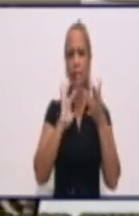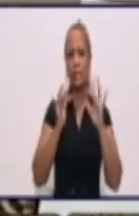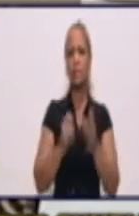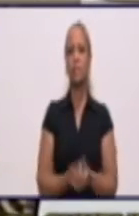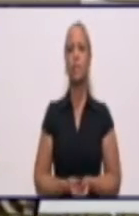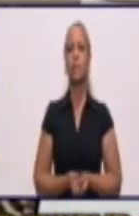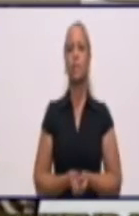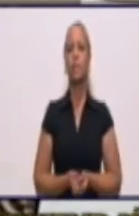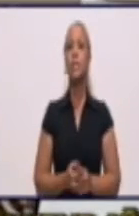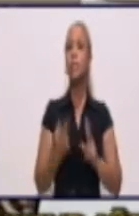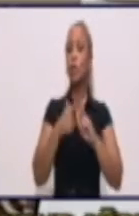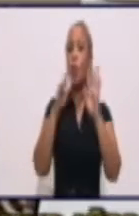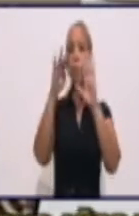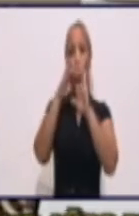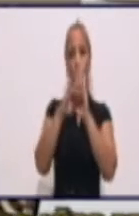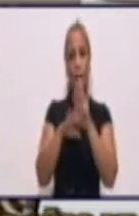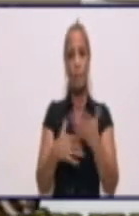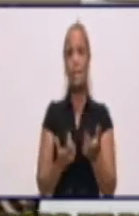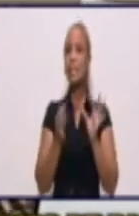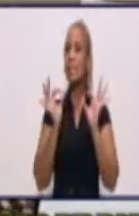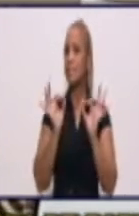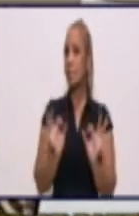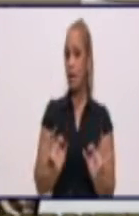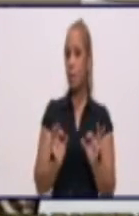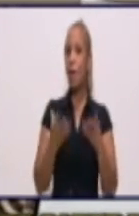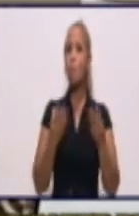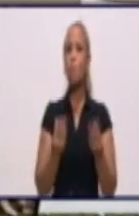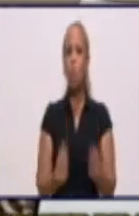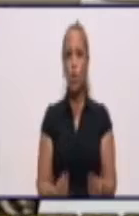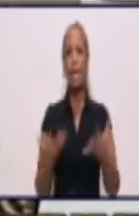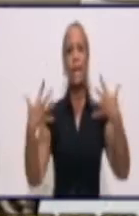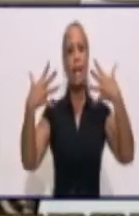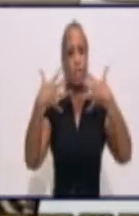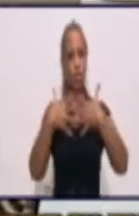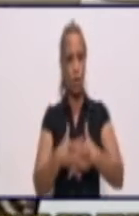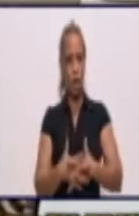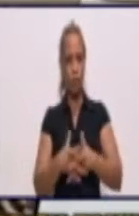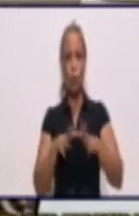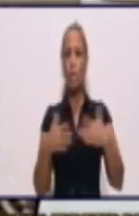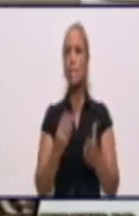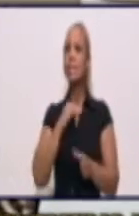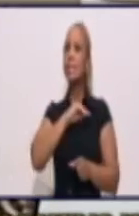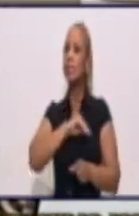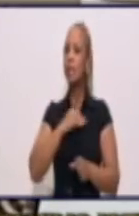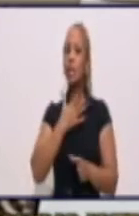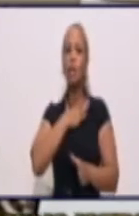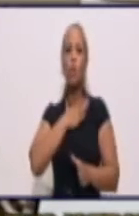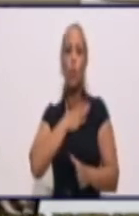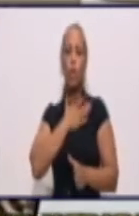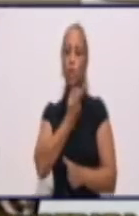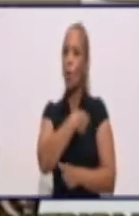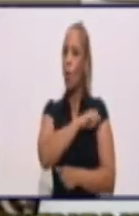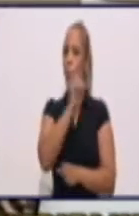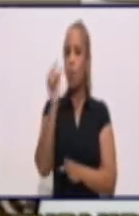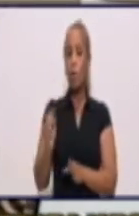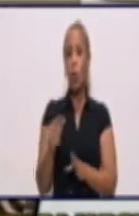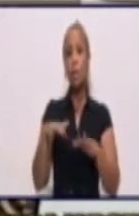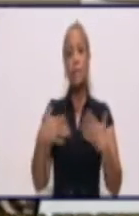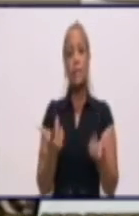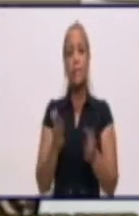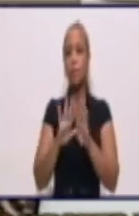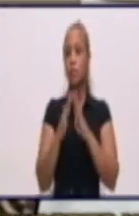Y es un programa que va a estar siempre muy relacionado con el sentir de nuestro pueblo y con la facilitación.